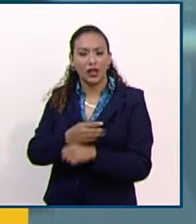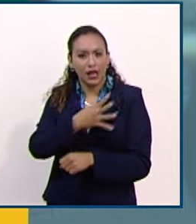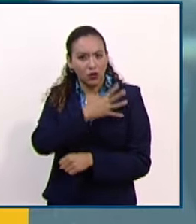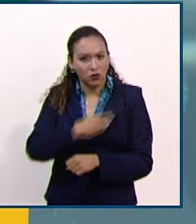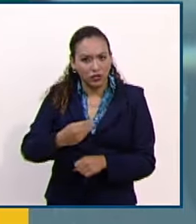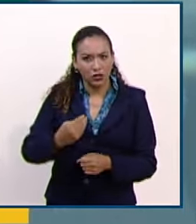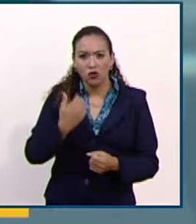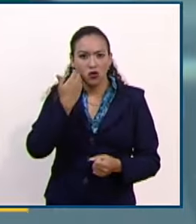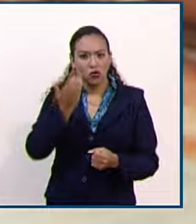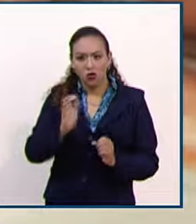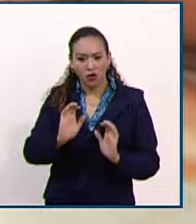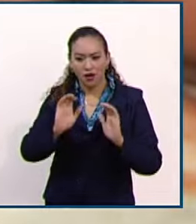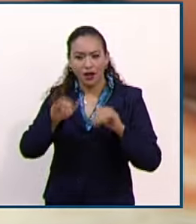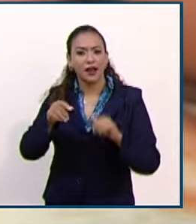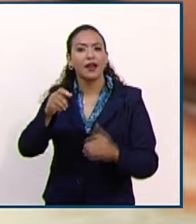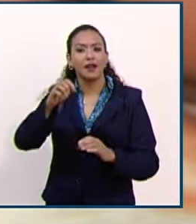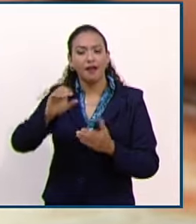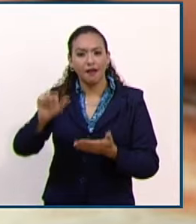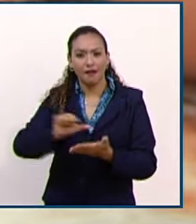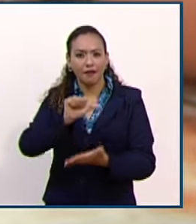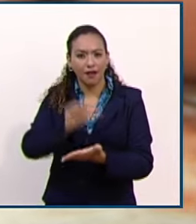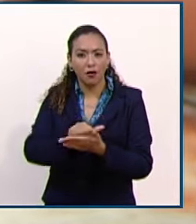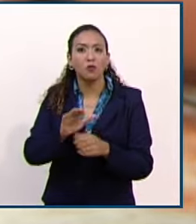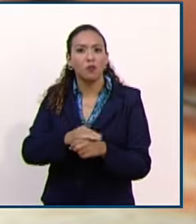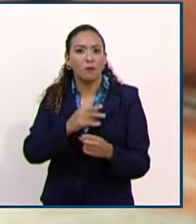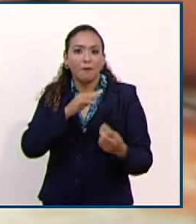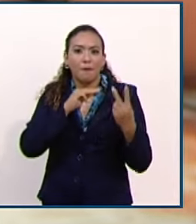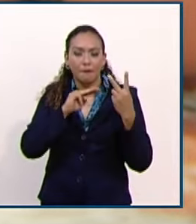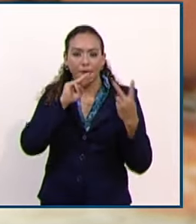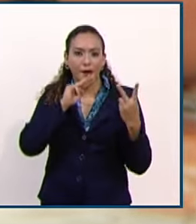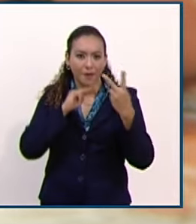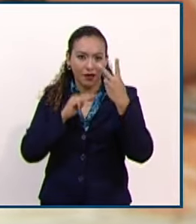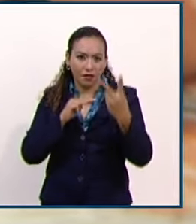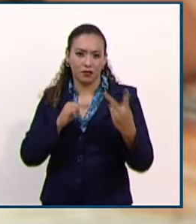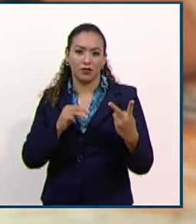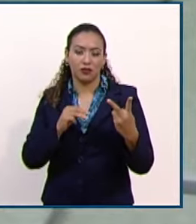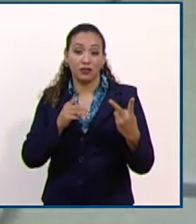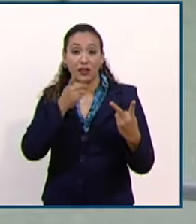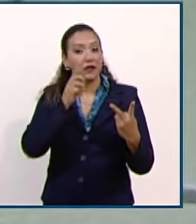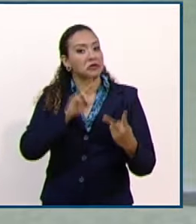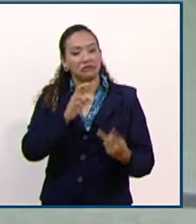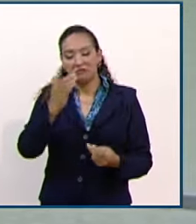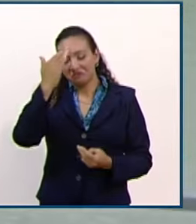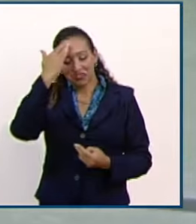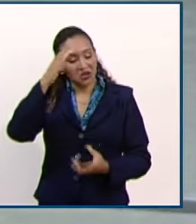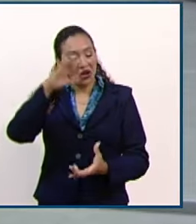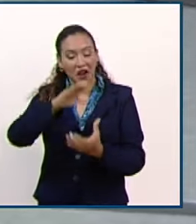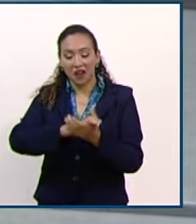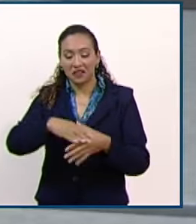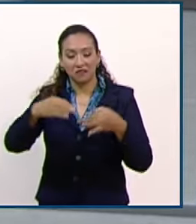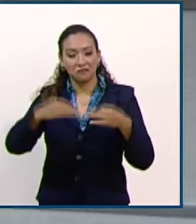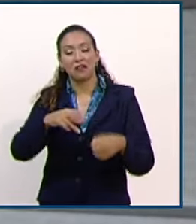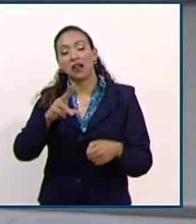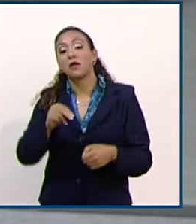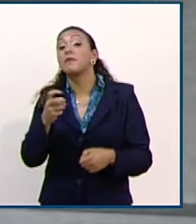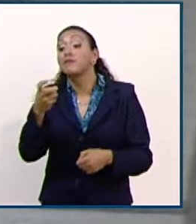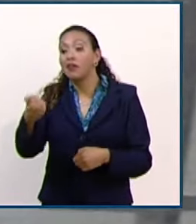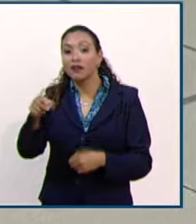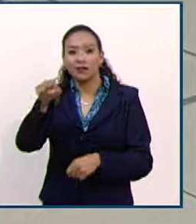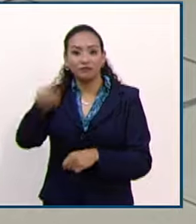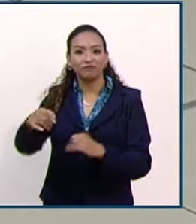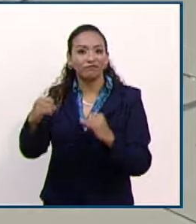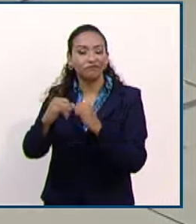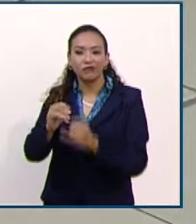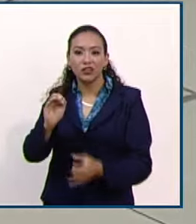fuera registrado por las dos mujeres, quienes no podían contraer matrimonio porque no era reconocido el matrimonio entre parejas del mismo